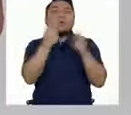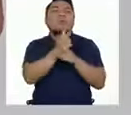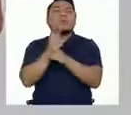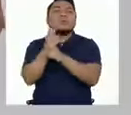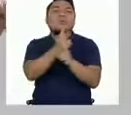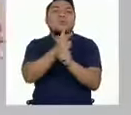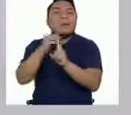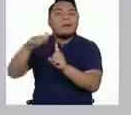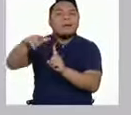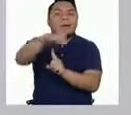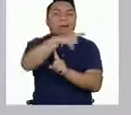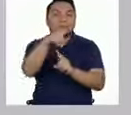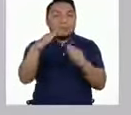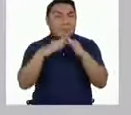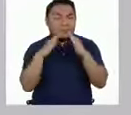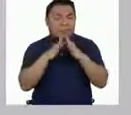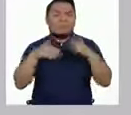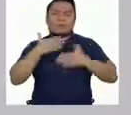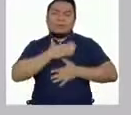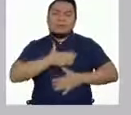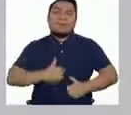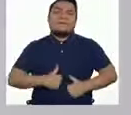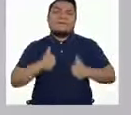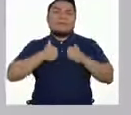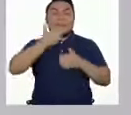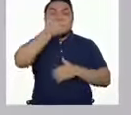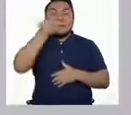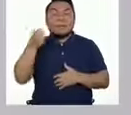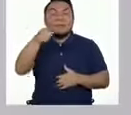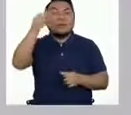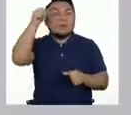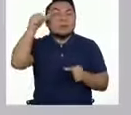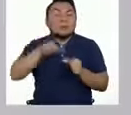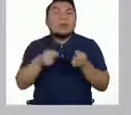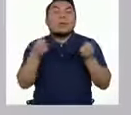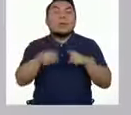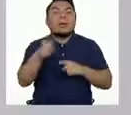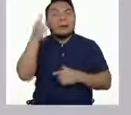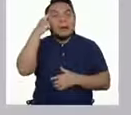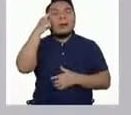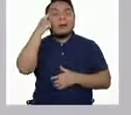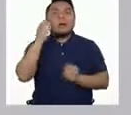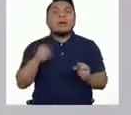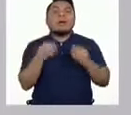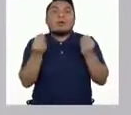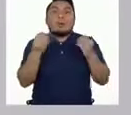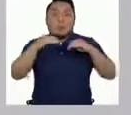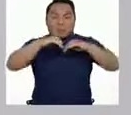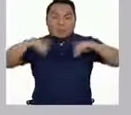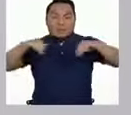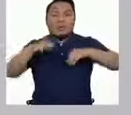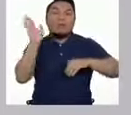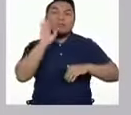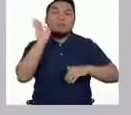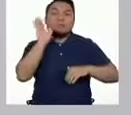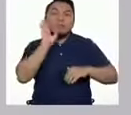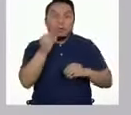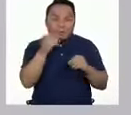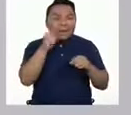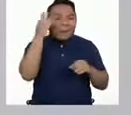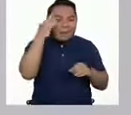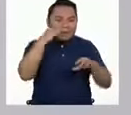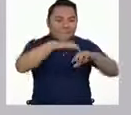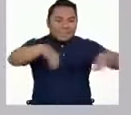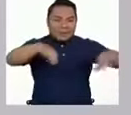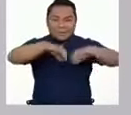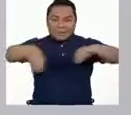ambiente desde casa para poder vivir cada vez mejor. ¿Recuerdas cuando nos enteramos cómo separar nuestros residuos o reusarlos para